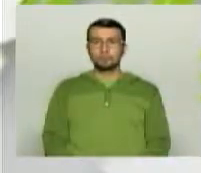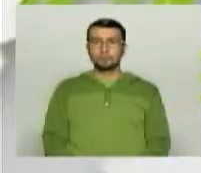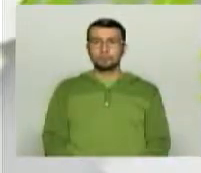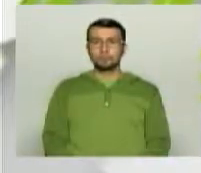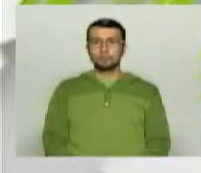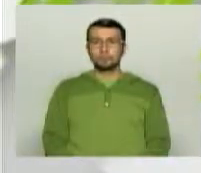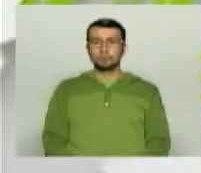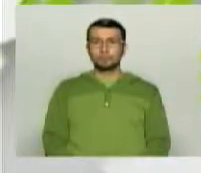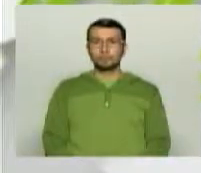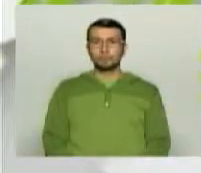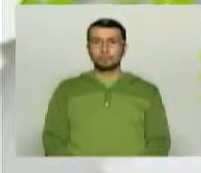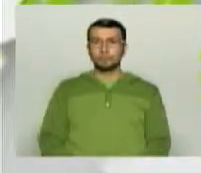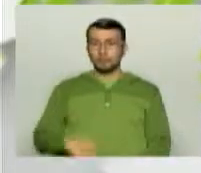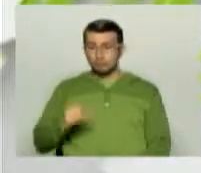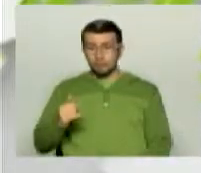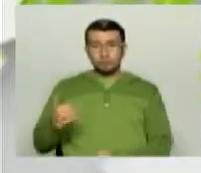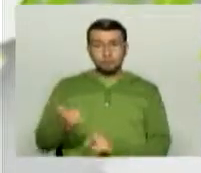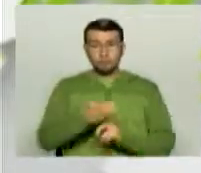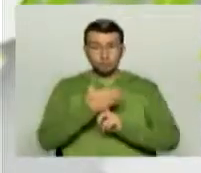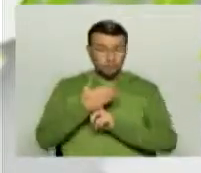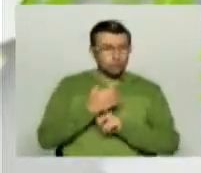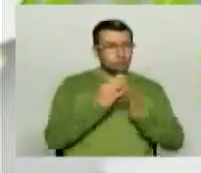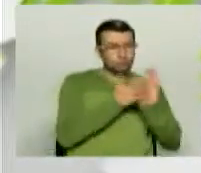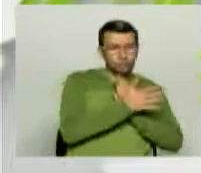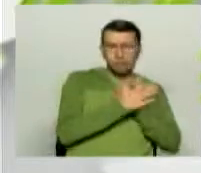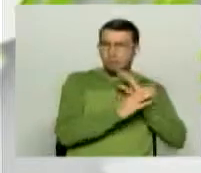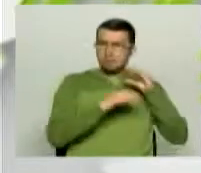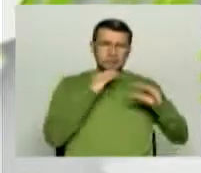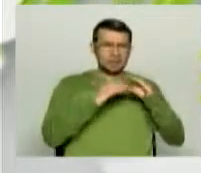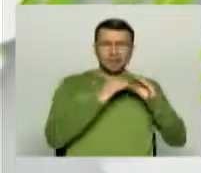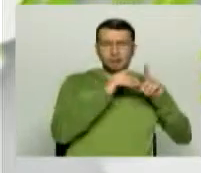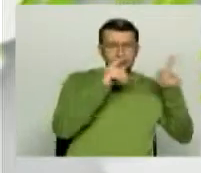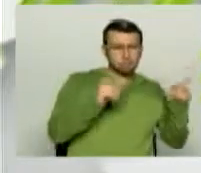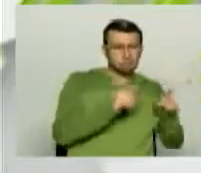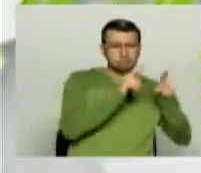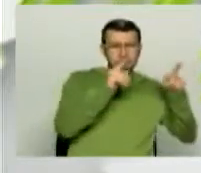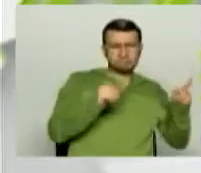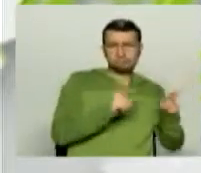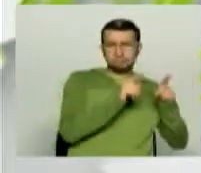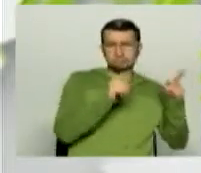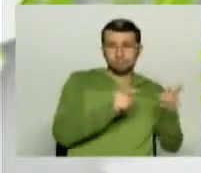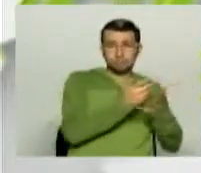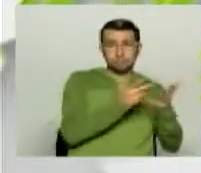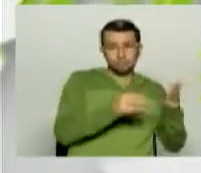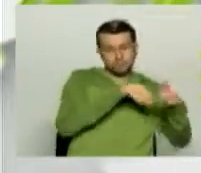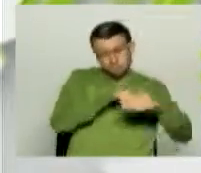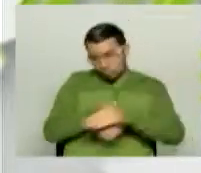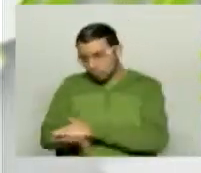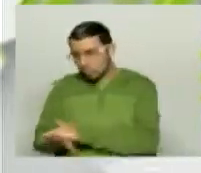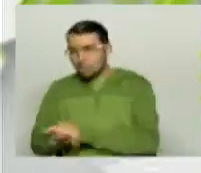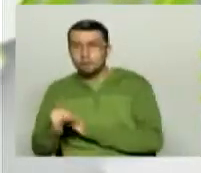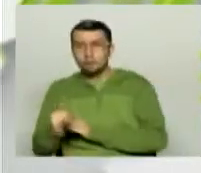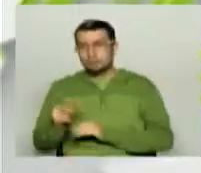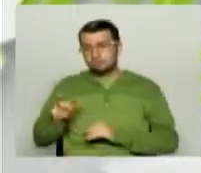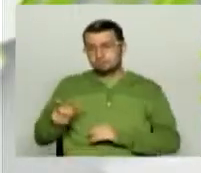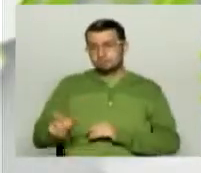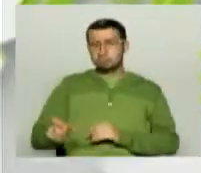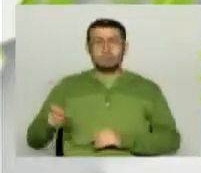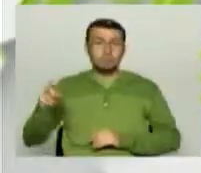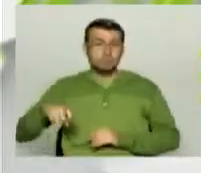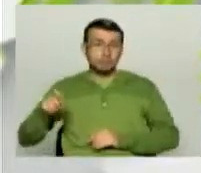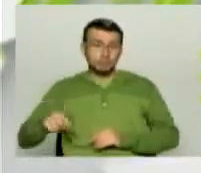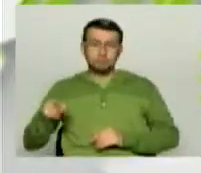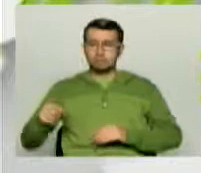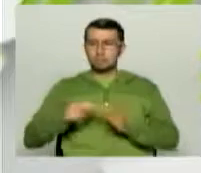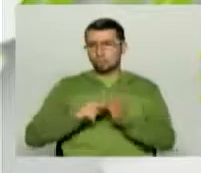En realidad la protección de la información de los contenidos audiovisuales en formato digital requieren de desarrollo de tecnologías